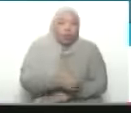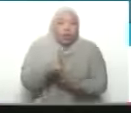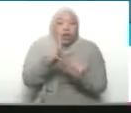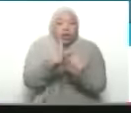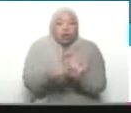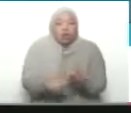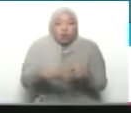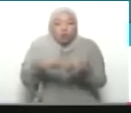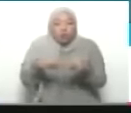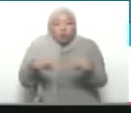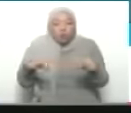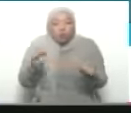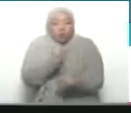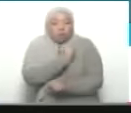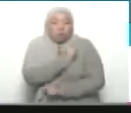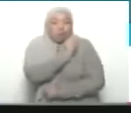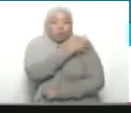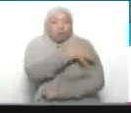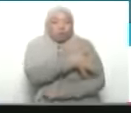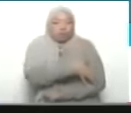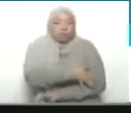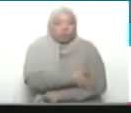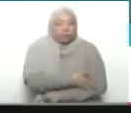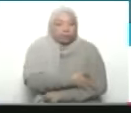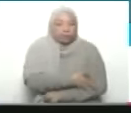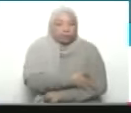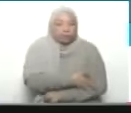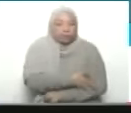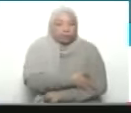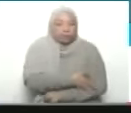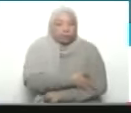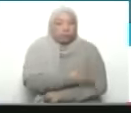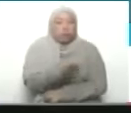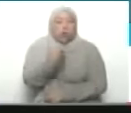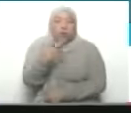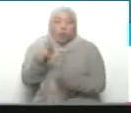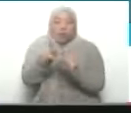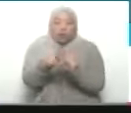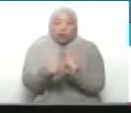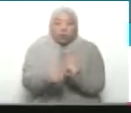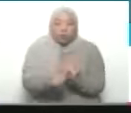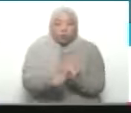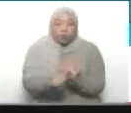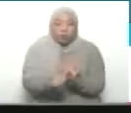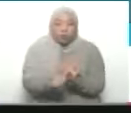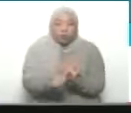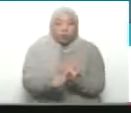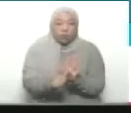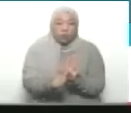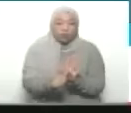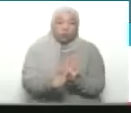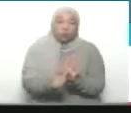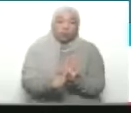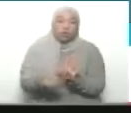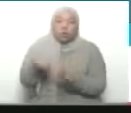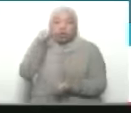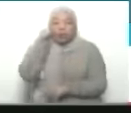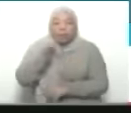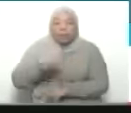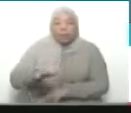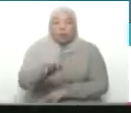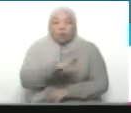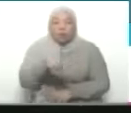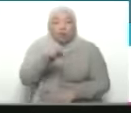del despojo de la tierra palestina, del despojo del pueblo